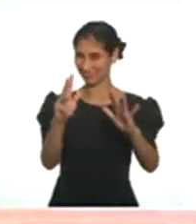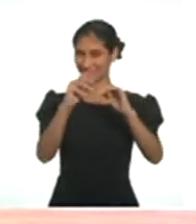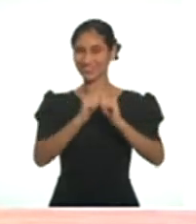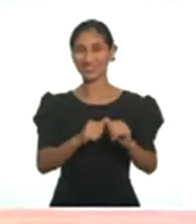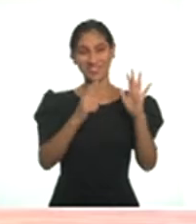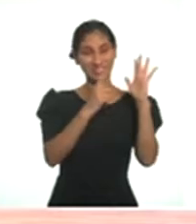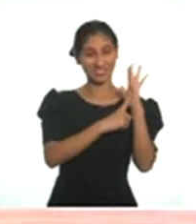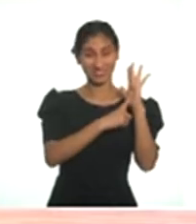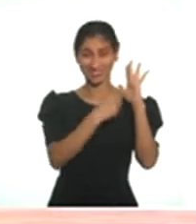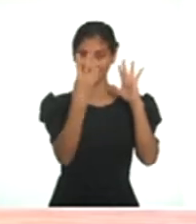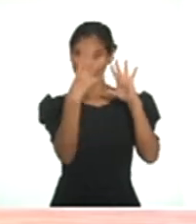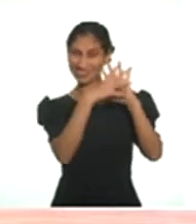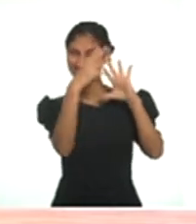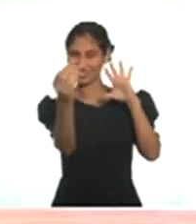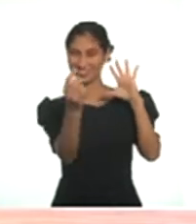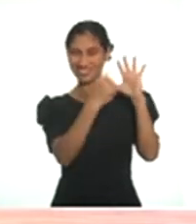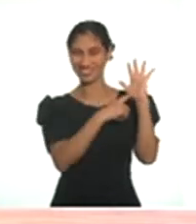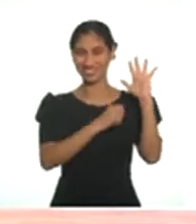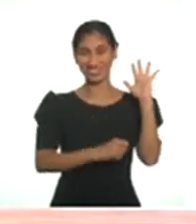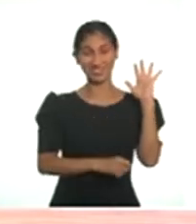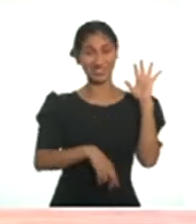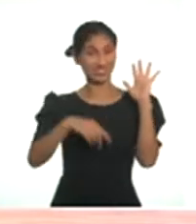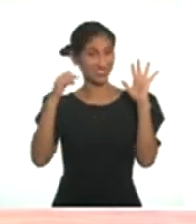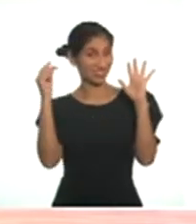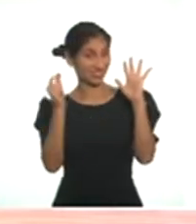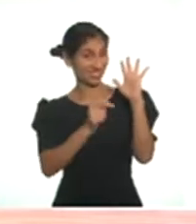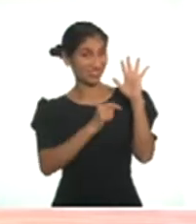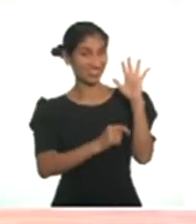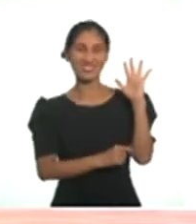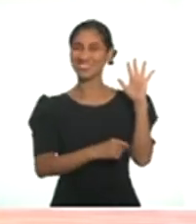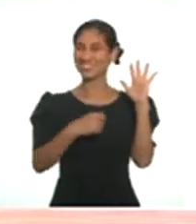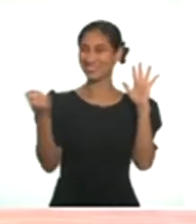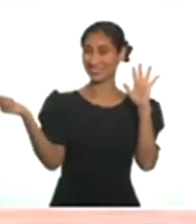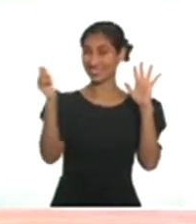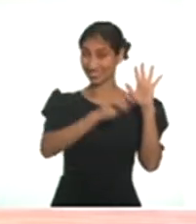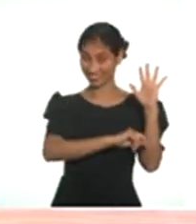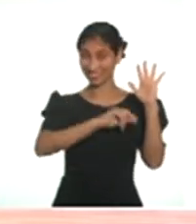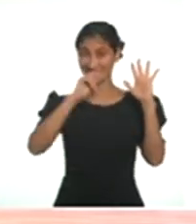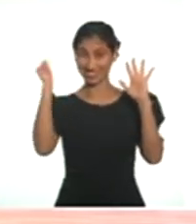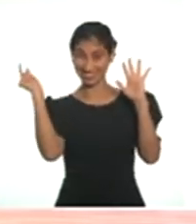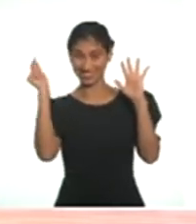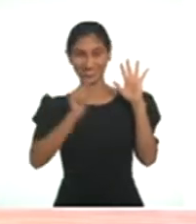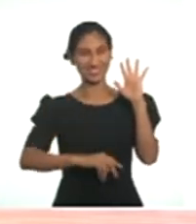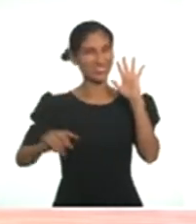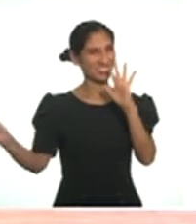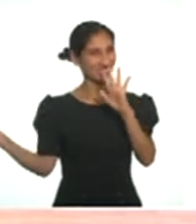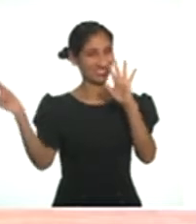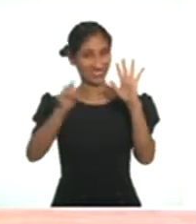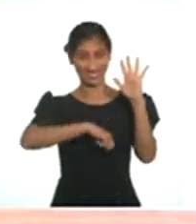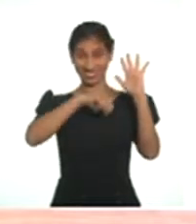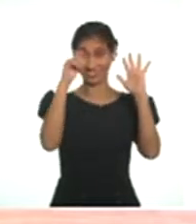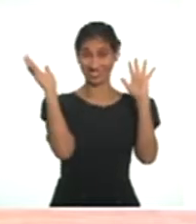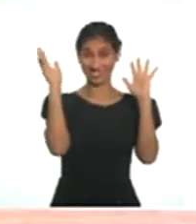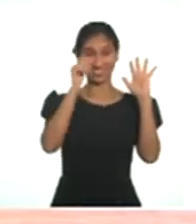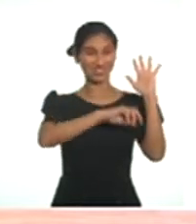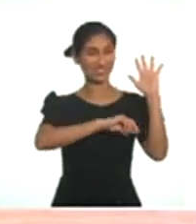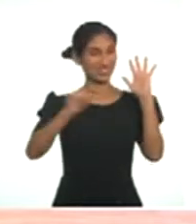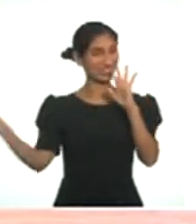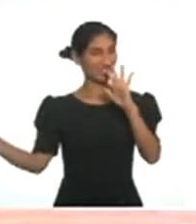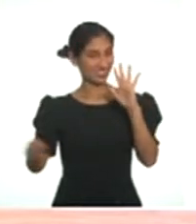1, va. Pisada. Hey, hey. Boom. Boom. Ja. Uno. Arriba. Uno.